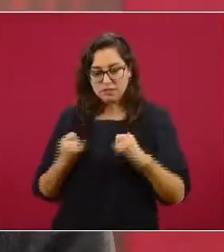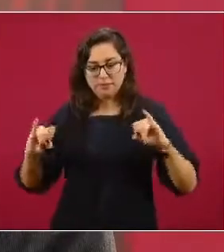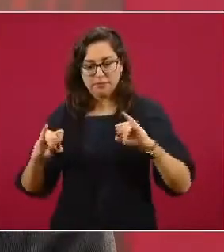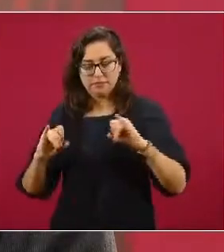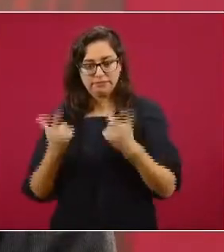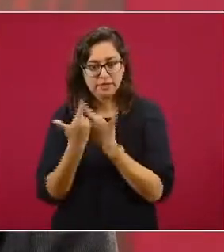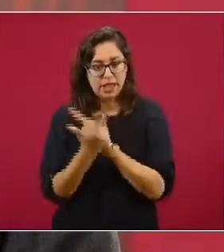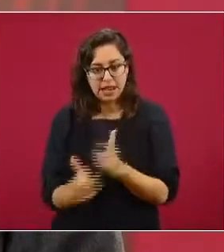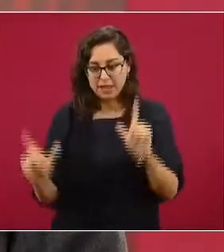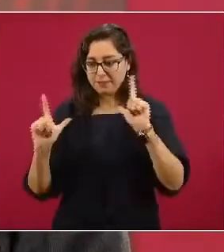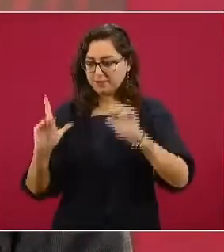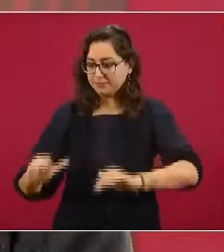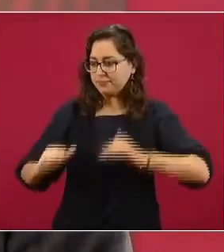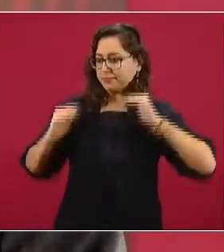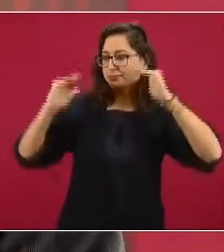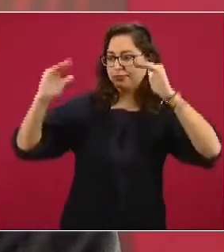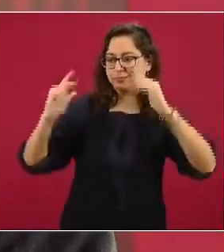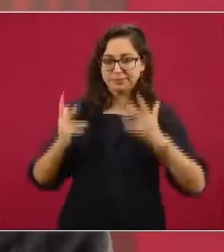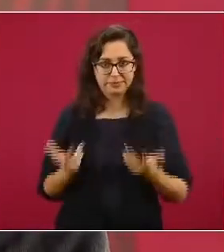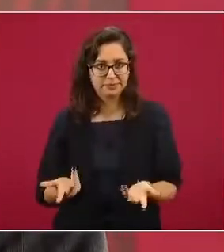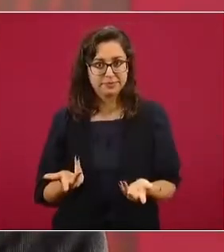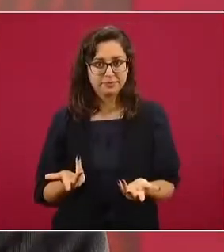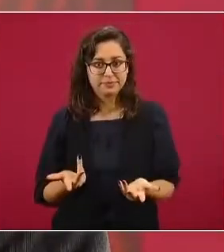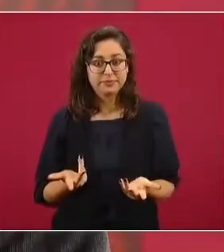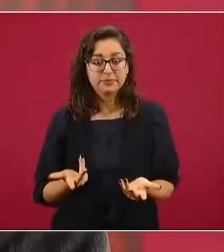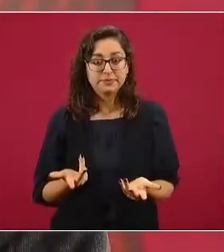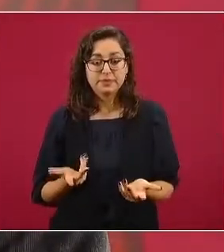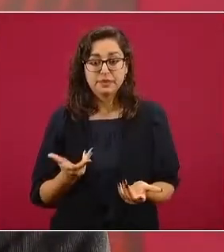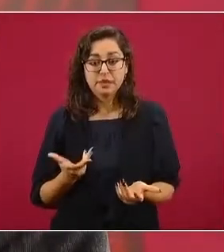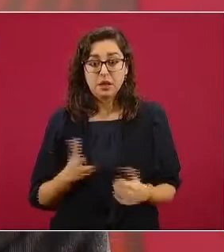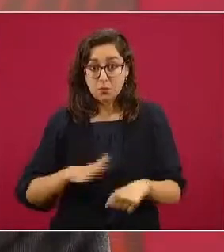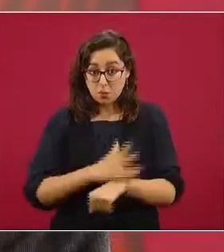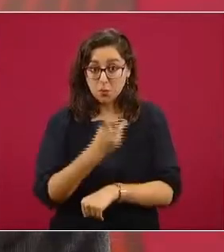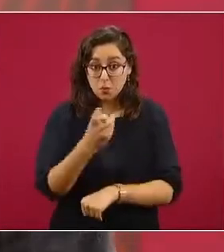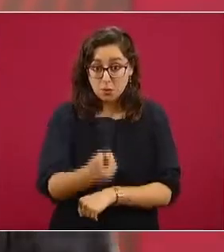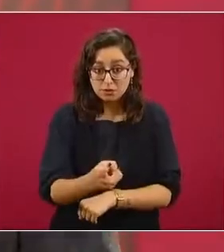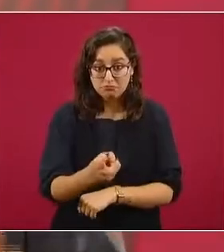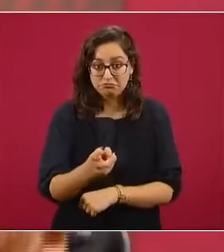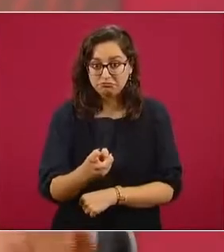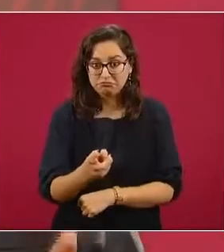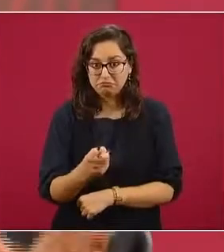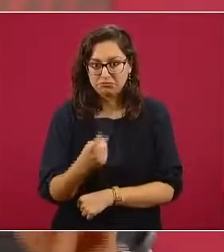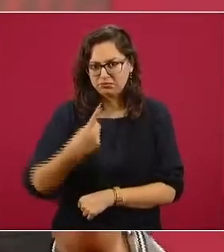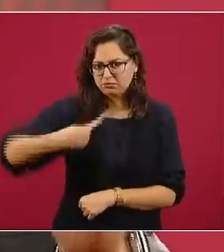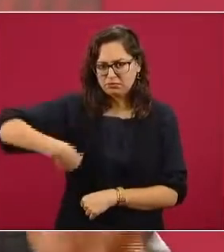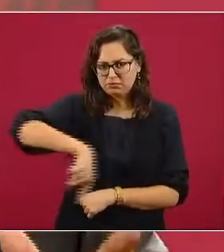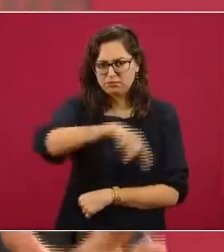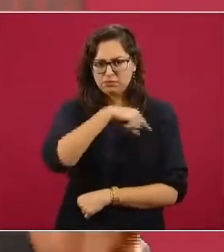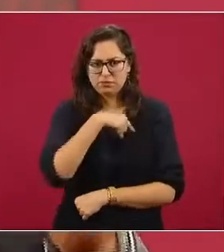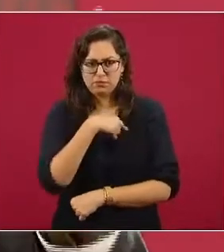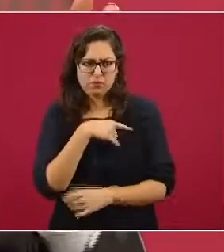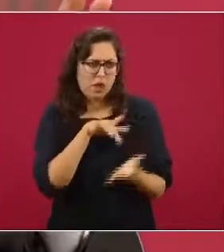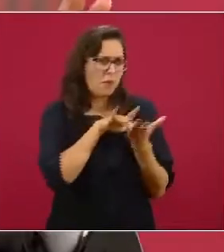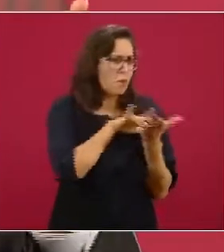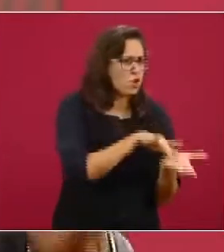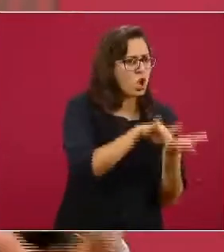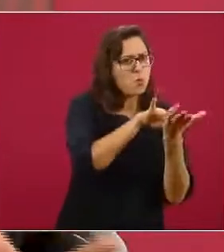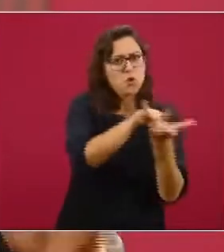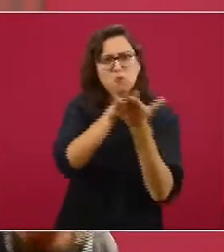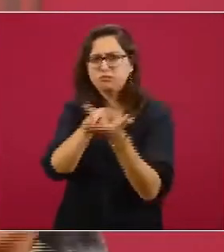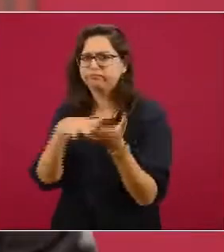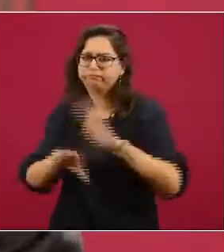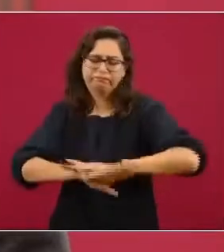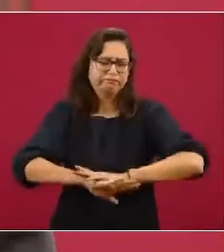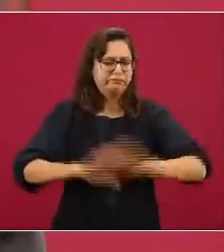Entonces, no estamos a favor de ningún partido en Estados